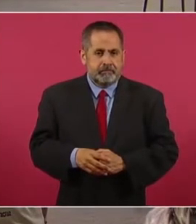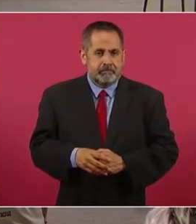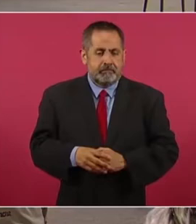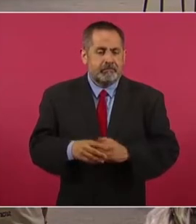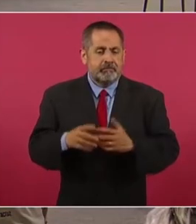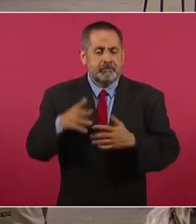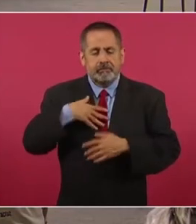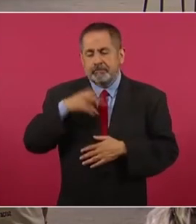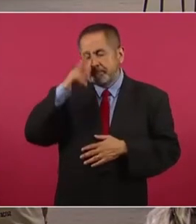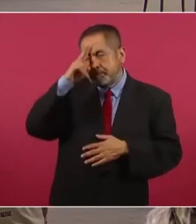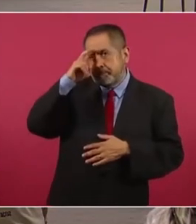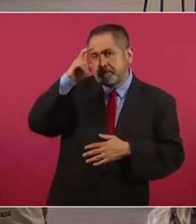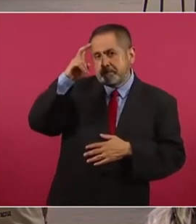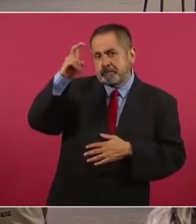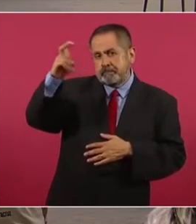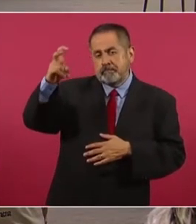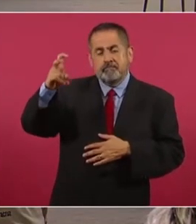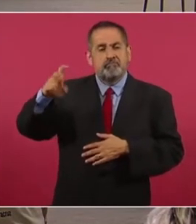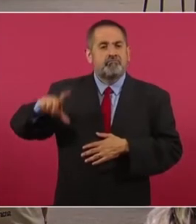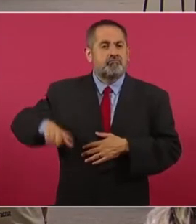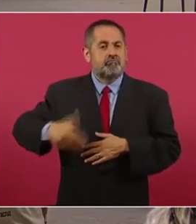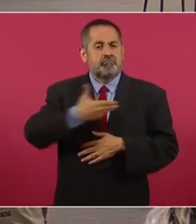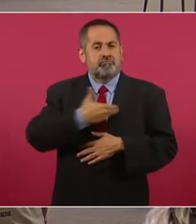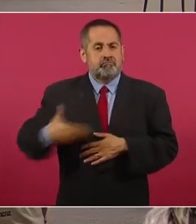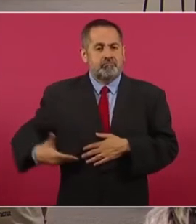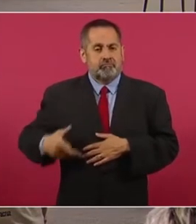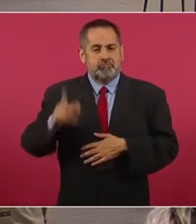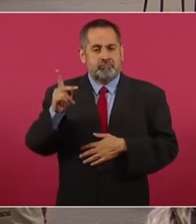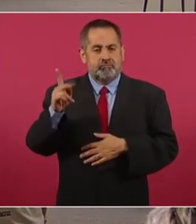Soñé que nos gobernaba el PRIAN.